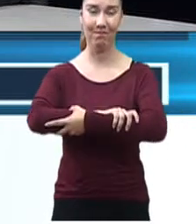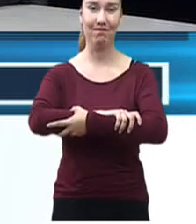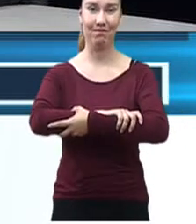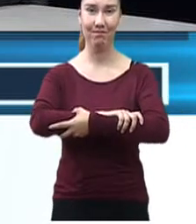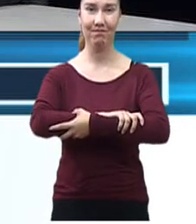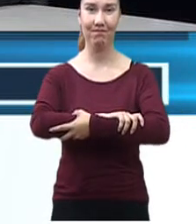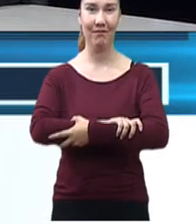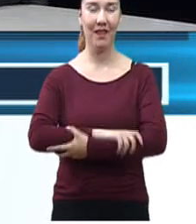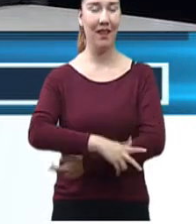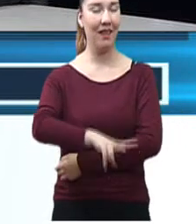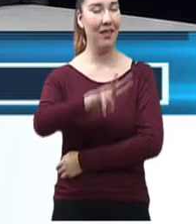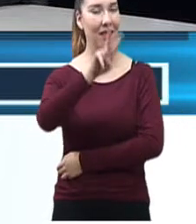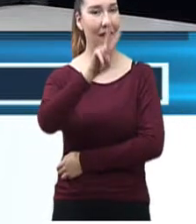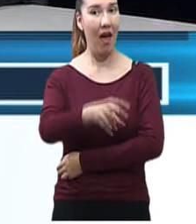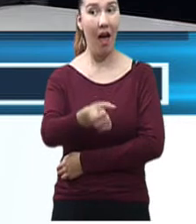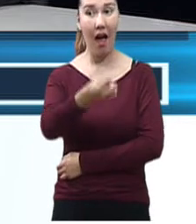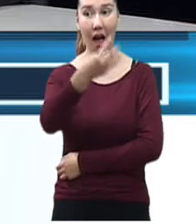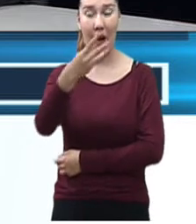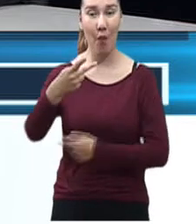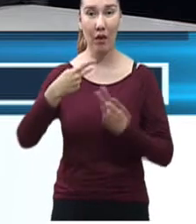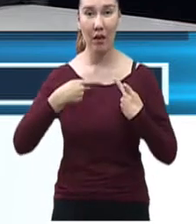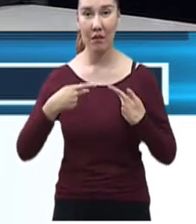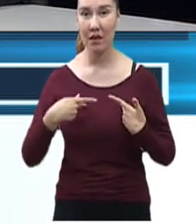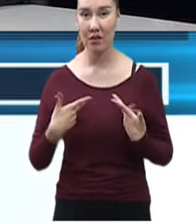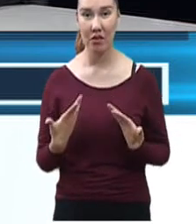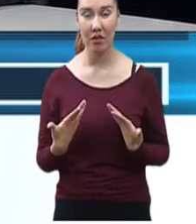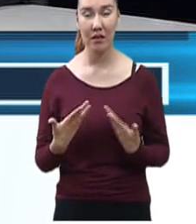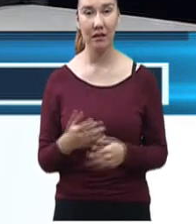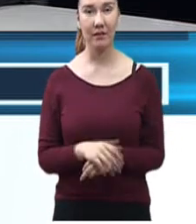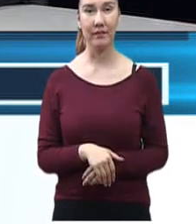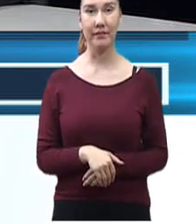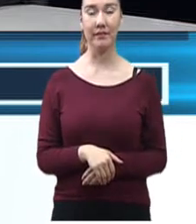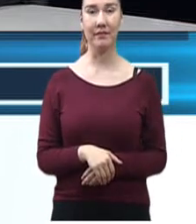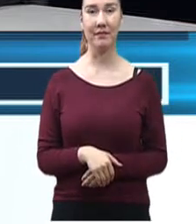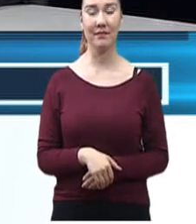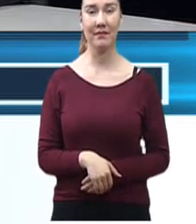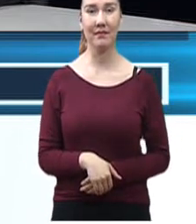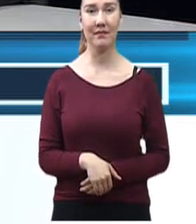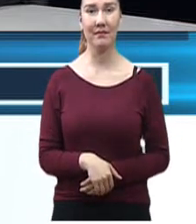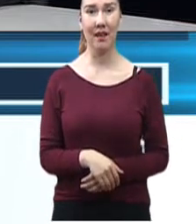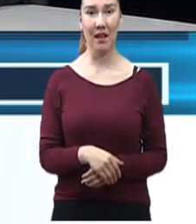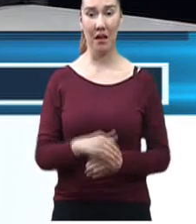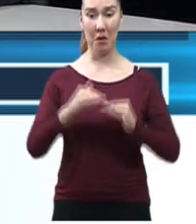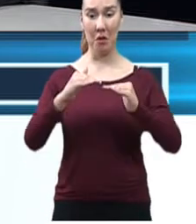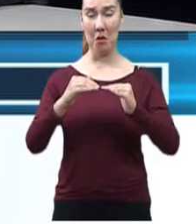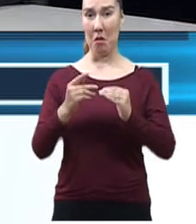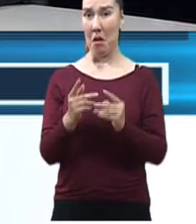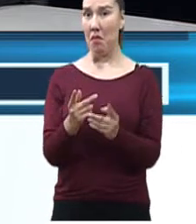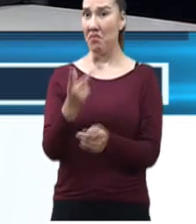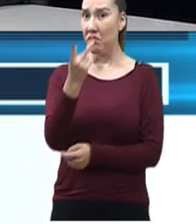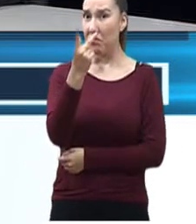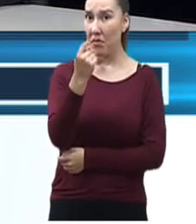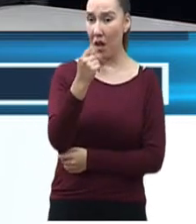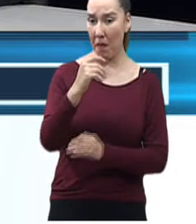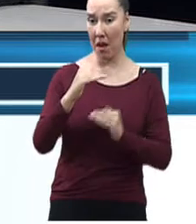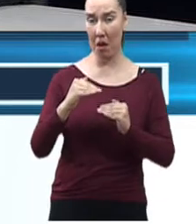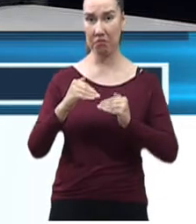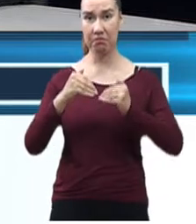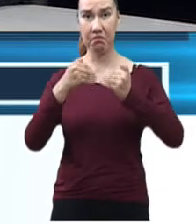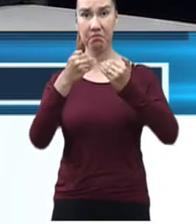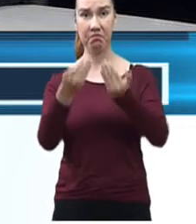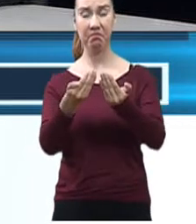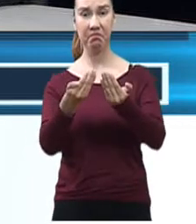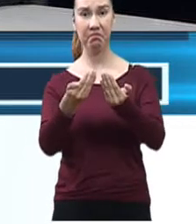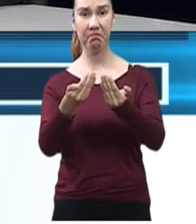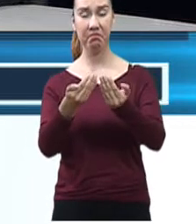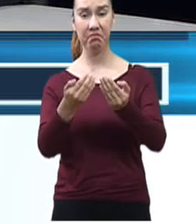gente que realmente no tiene una televisión, no tiene mucho menos una red